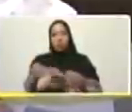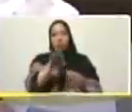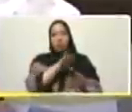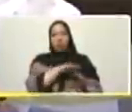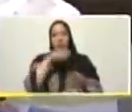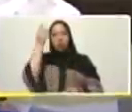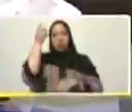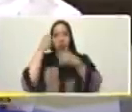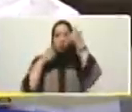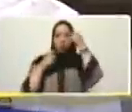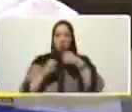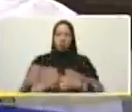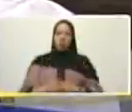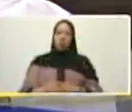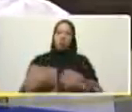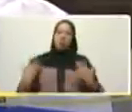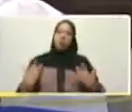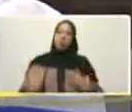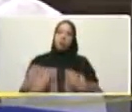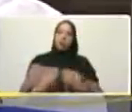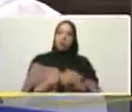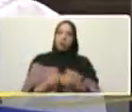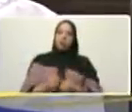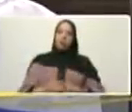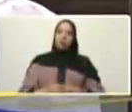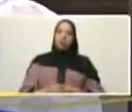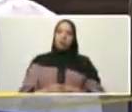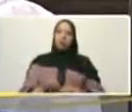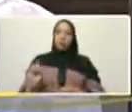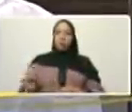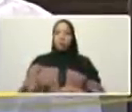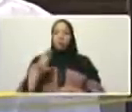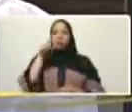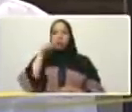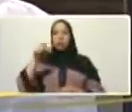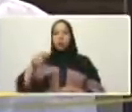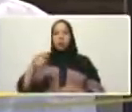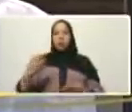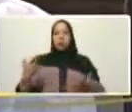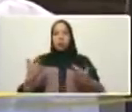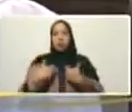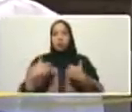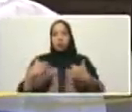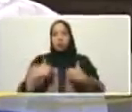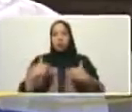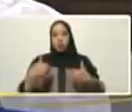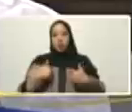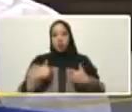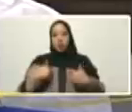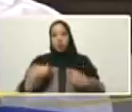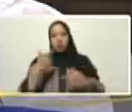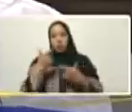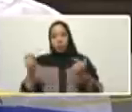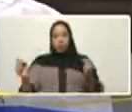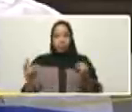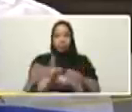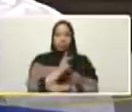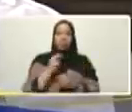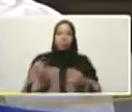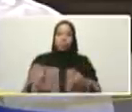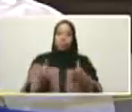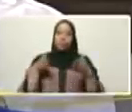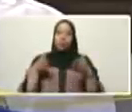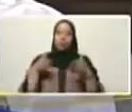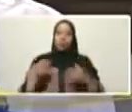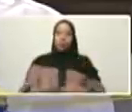Chávez y acompañándolo usted por la firmeza por la tenacidad por la valentía por el